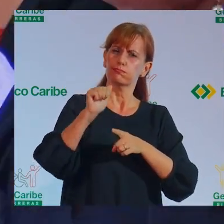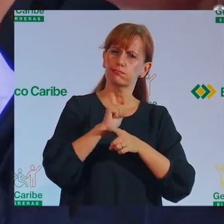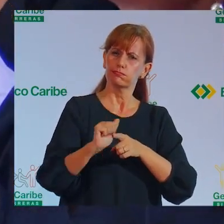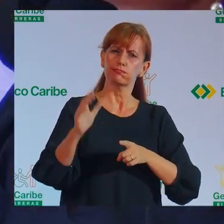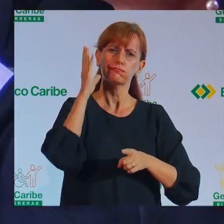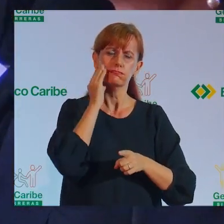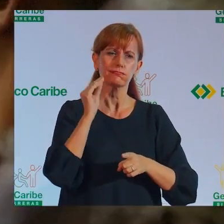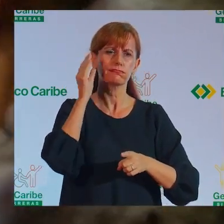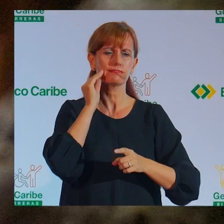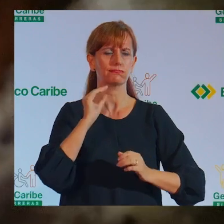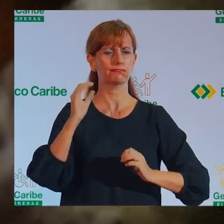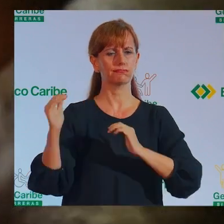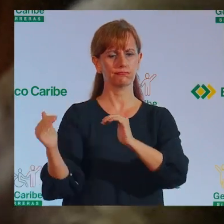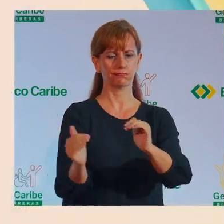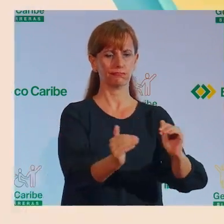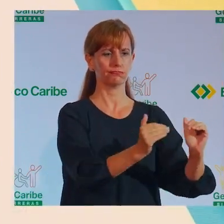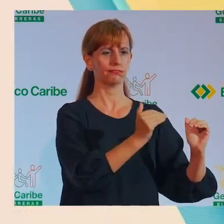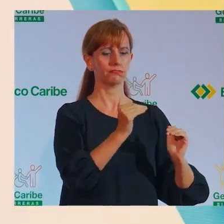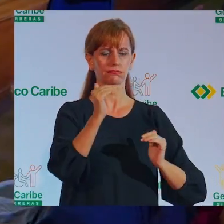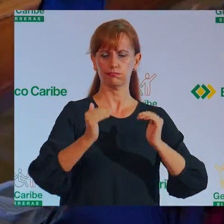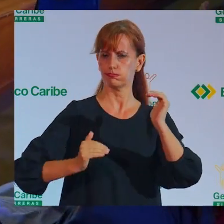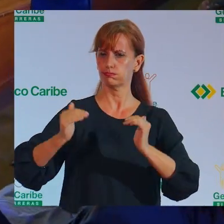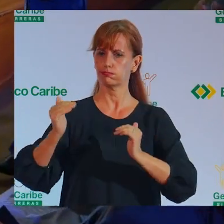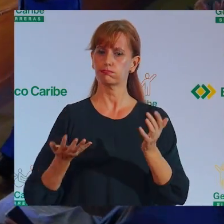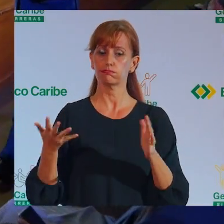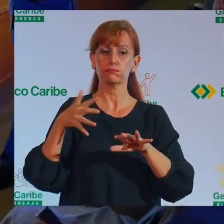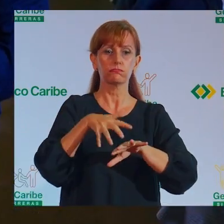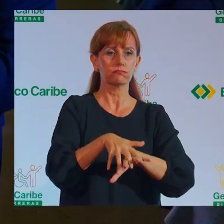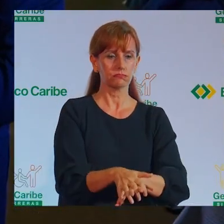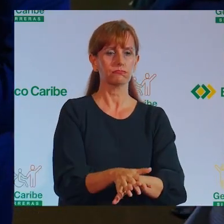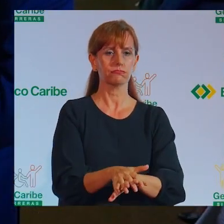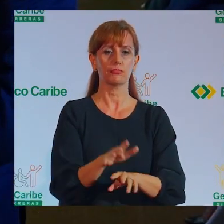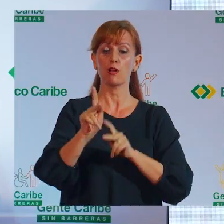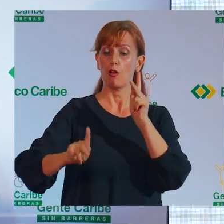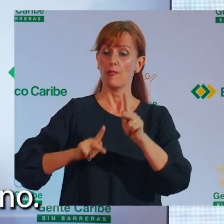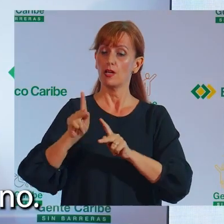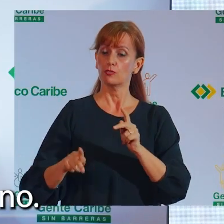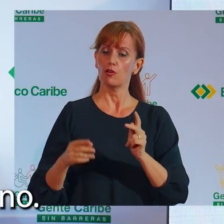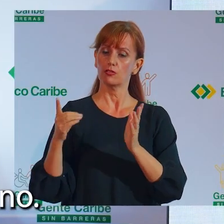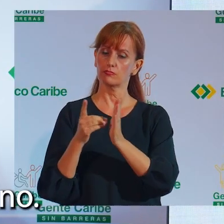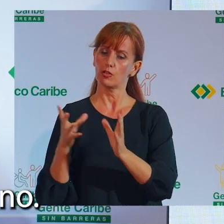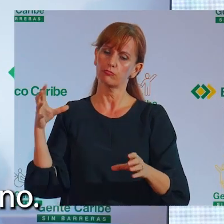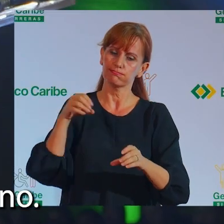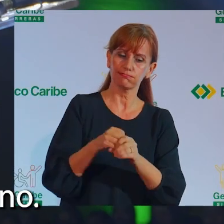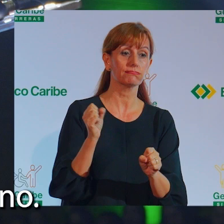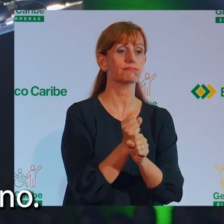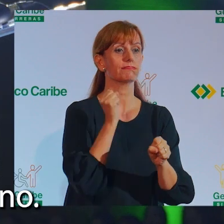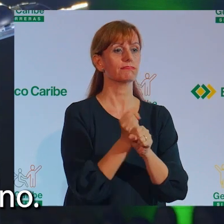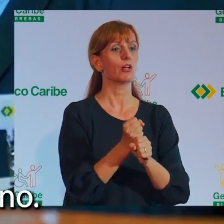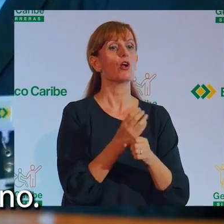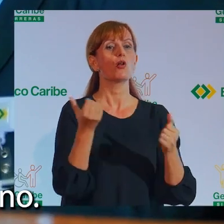en temas de equidad, inclusión e inserción laboral dentro del sistema